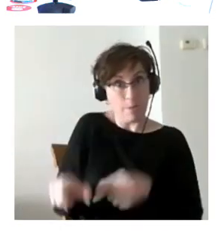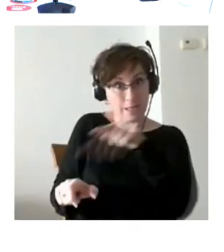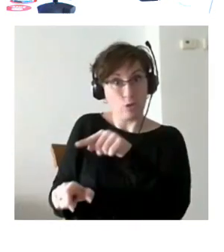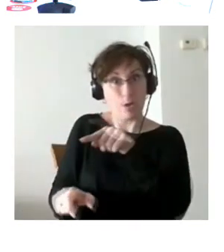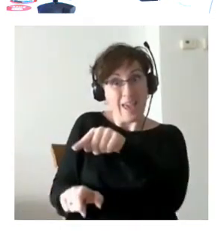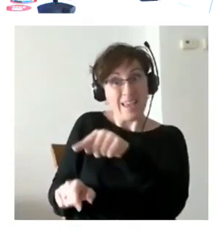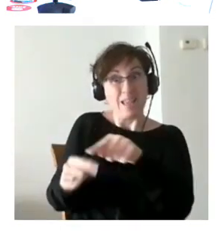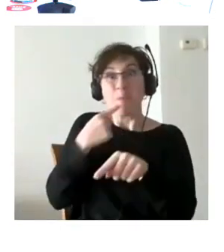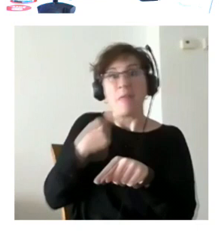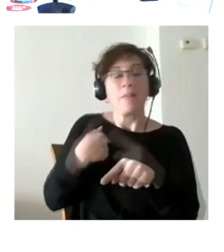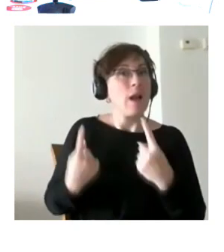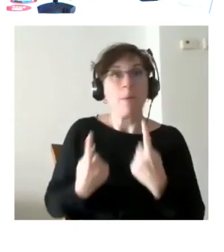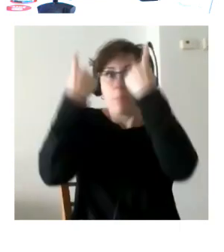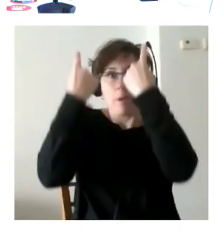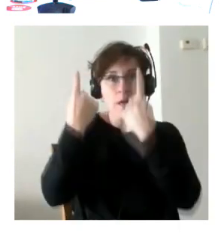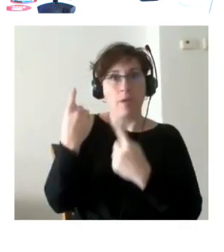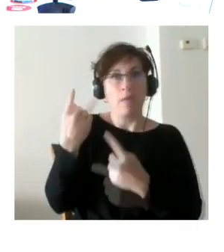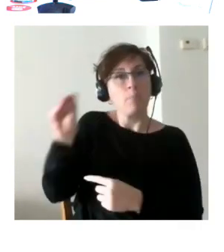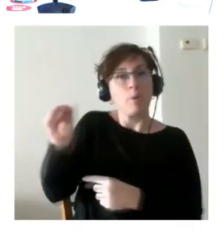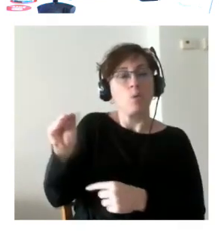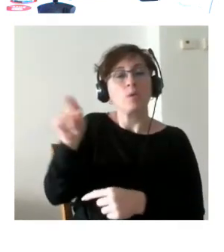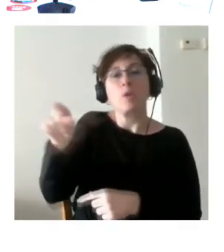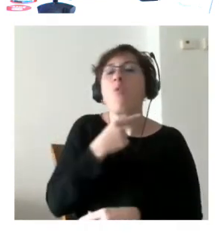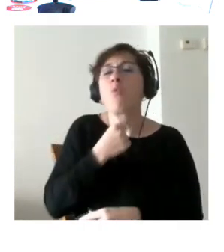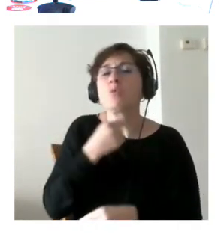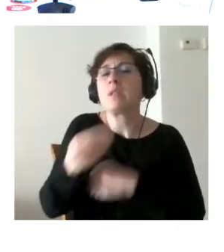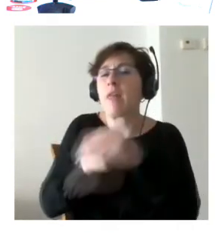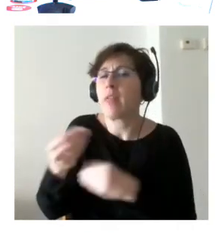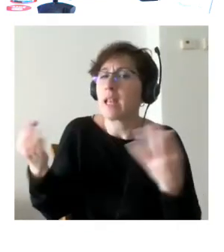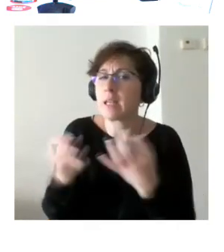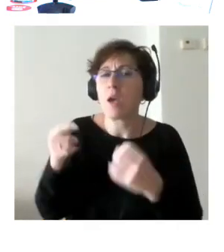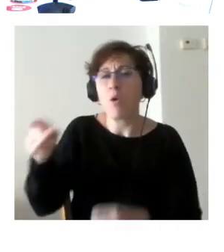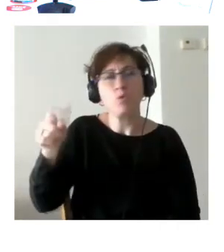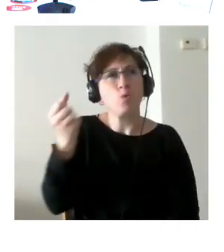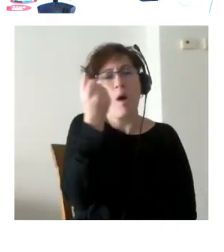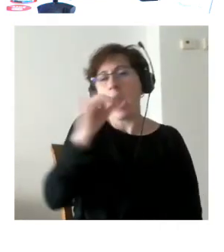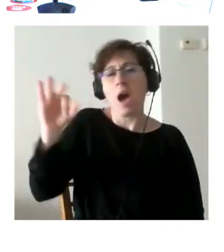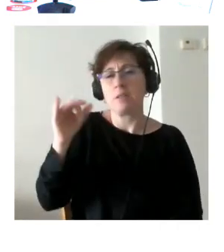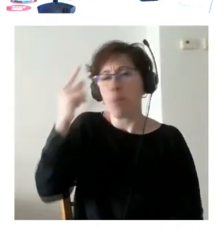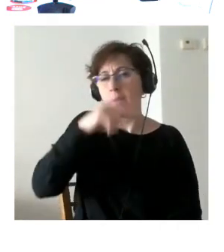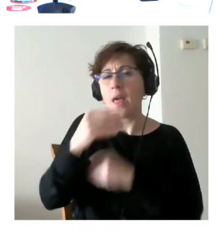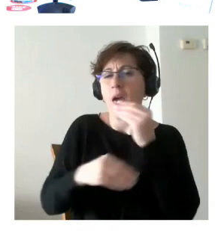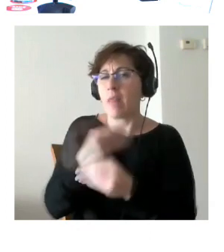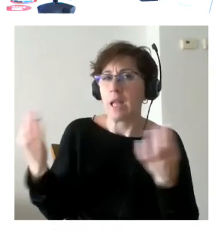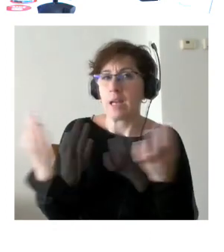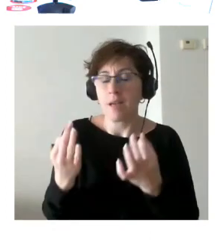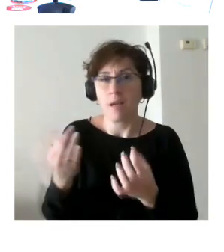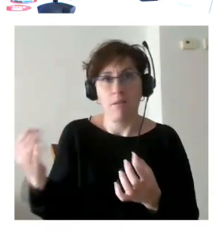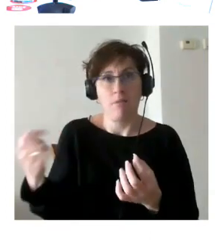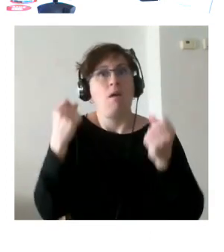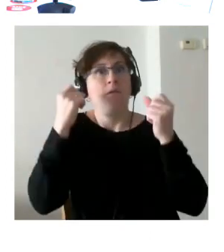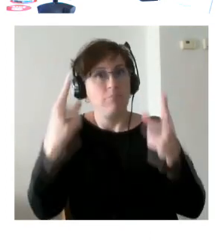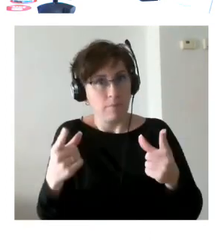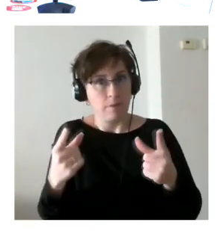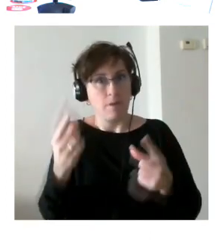que le preguntan que qué le gusta hacer o que qué se le da bien hacer entonces muchas veces no hemos preguntado qué